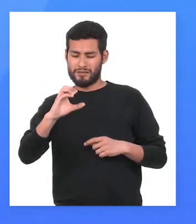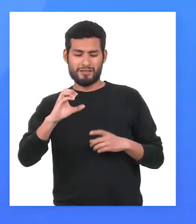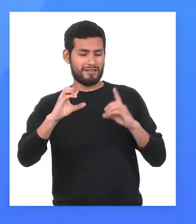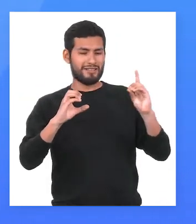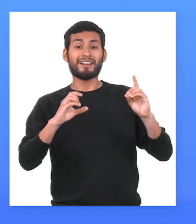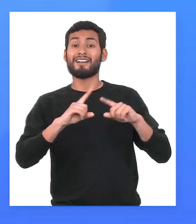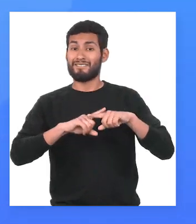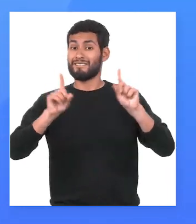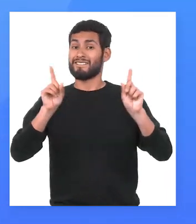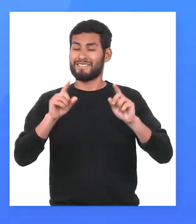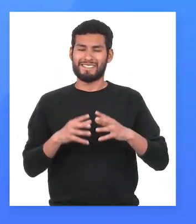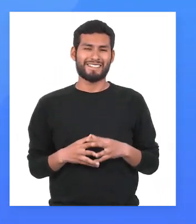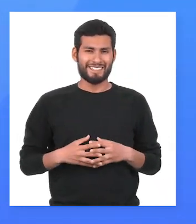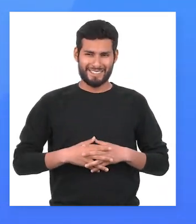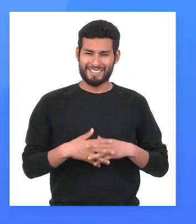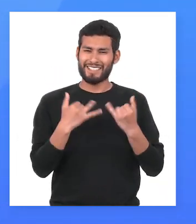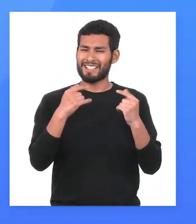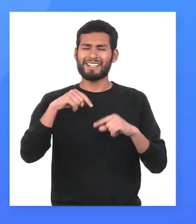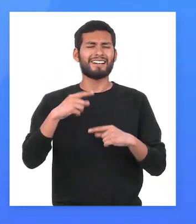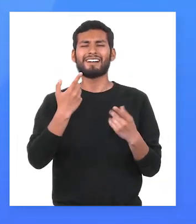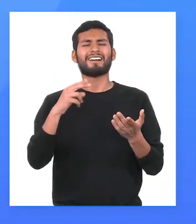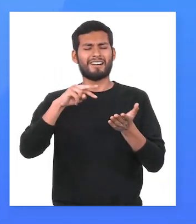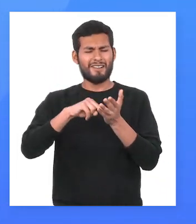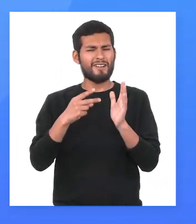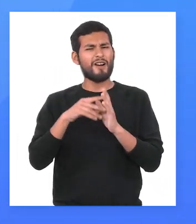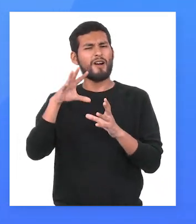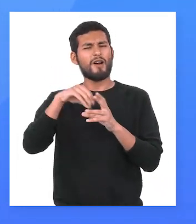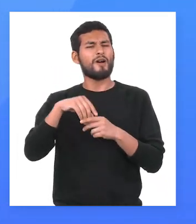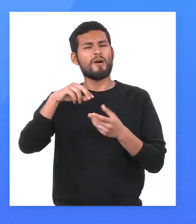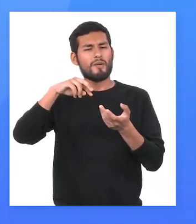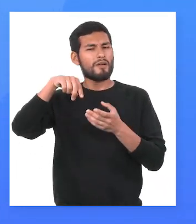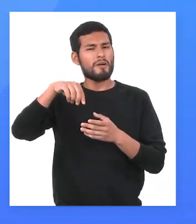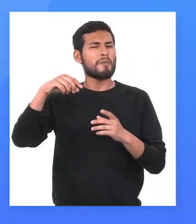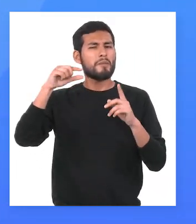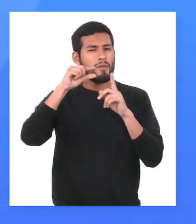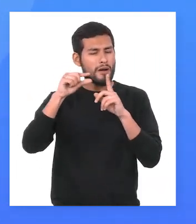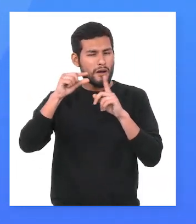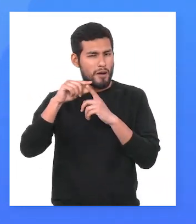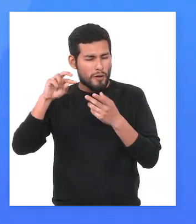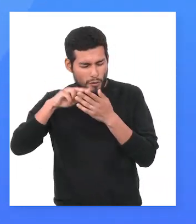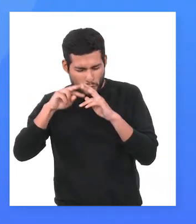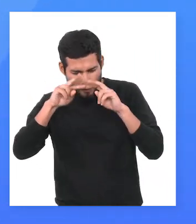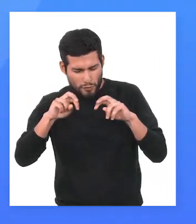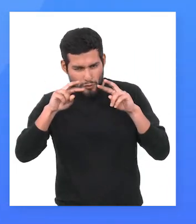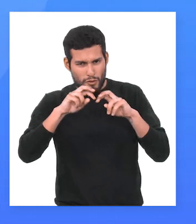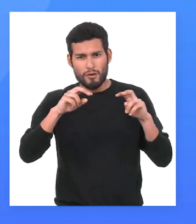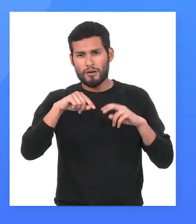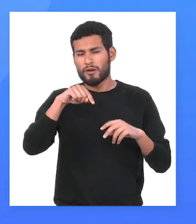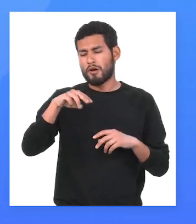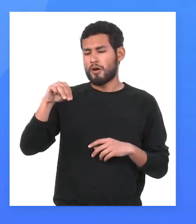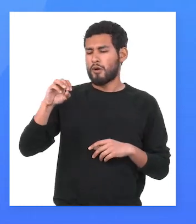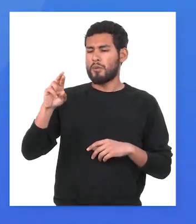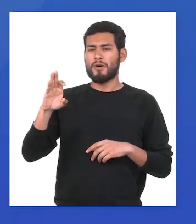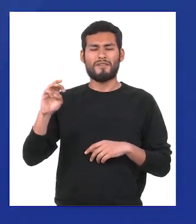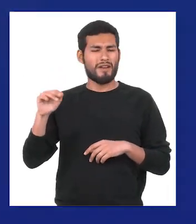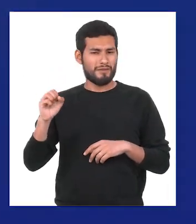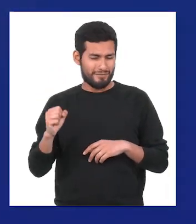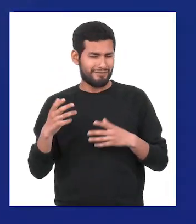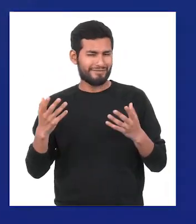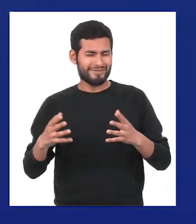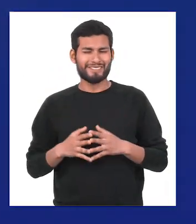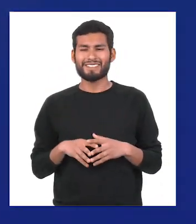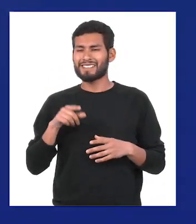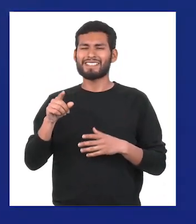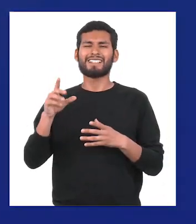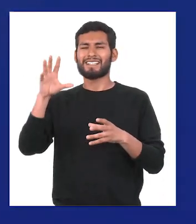a lo mismo. En el nivel morfológico encontramos al estudio de las palabras a partir del análisis de los morfemas. Sí,